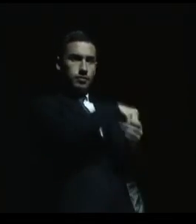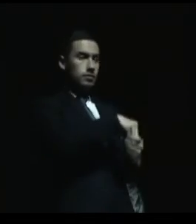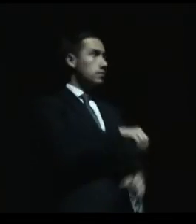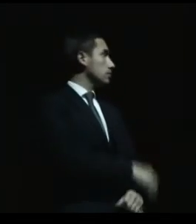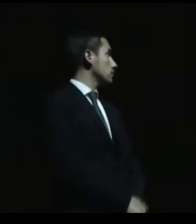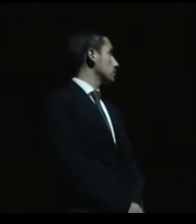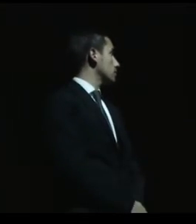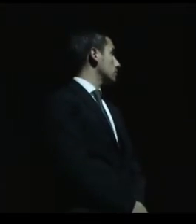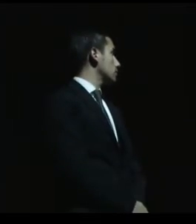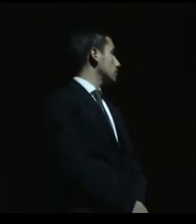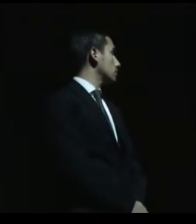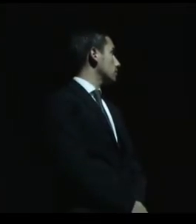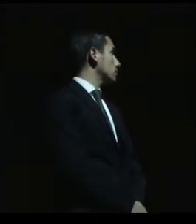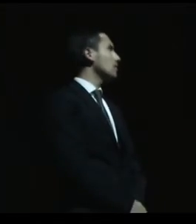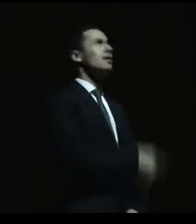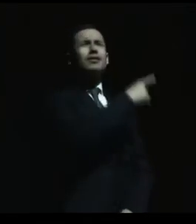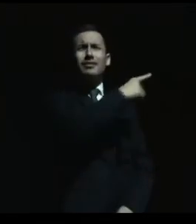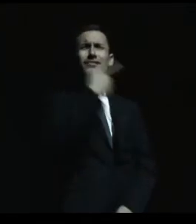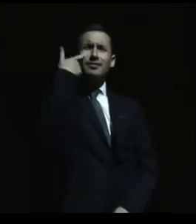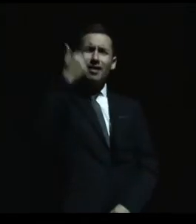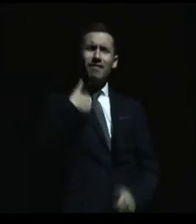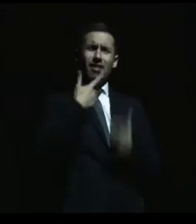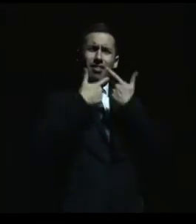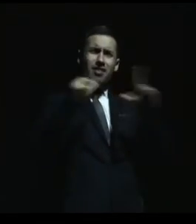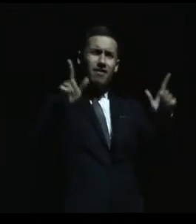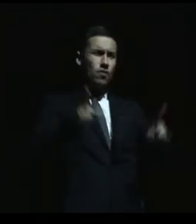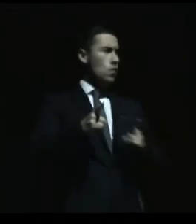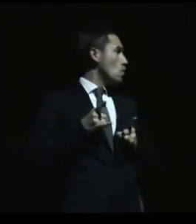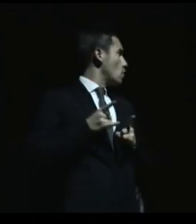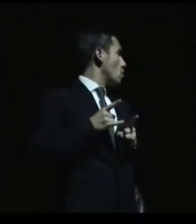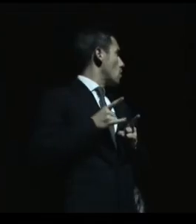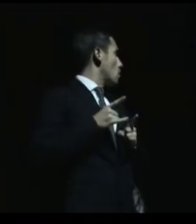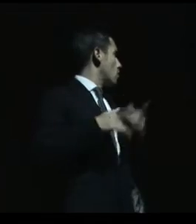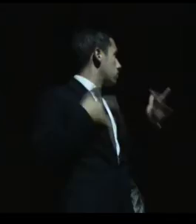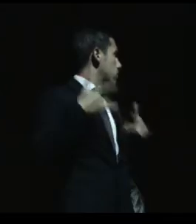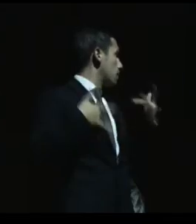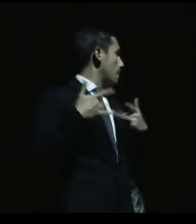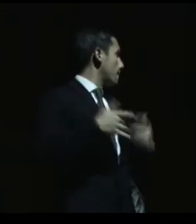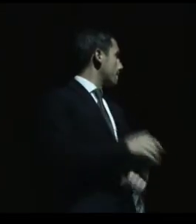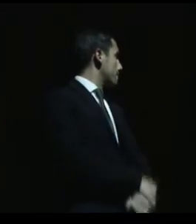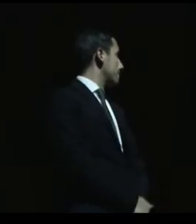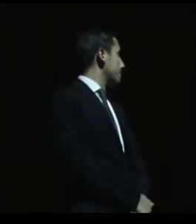maravilloso. No hay algo malo y los pájaros son felices porque son volados.